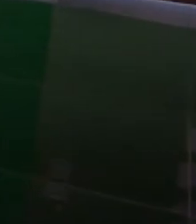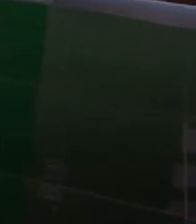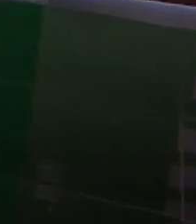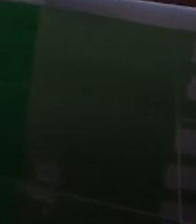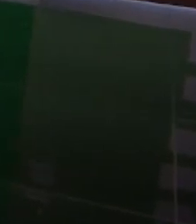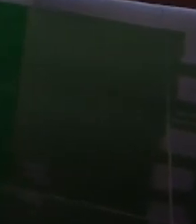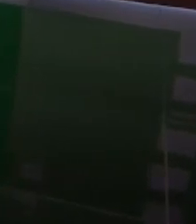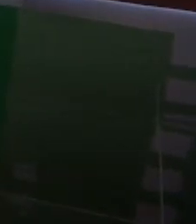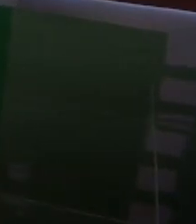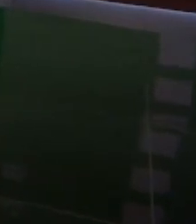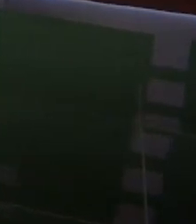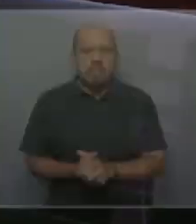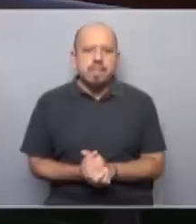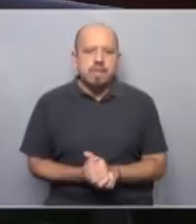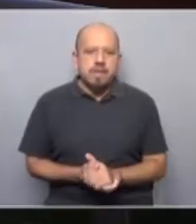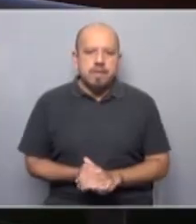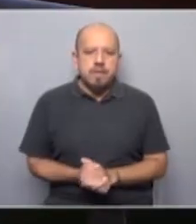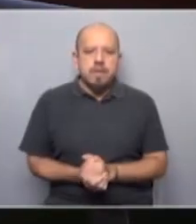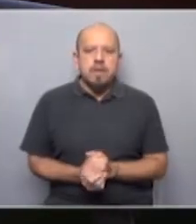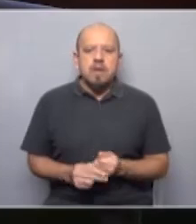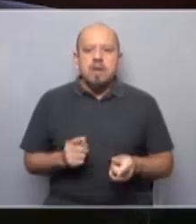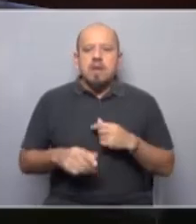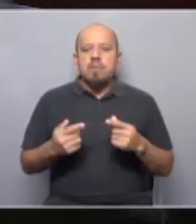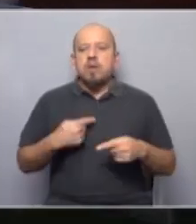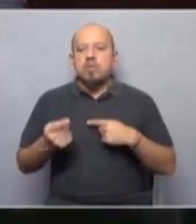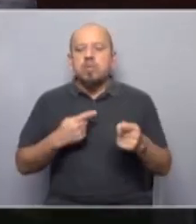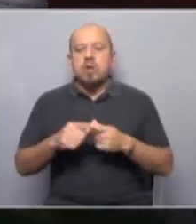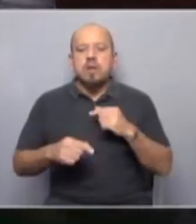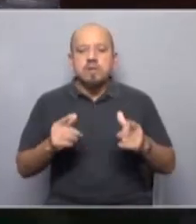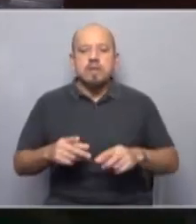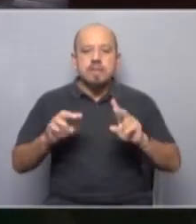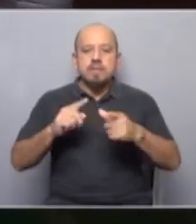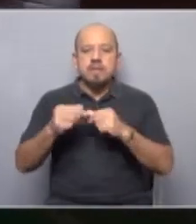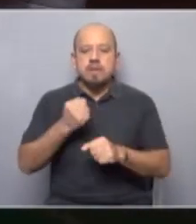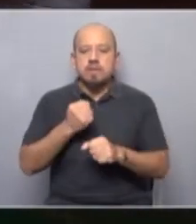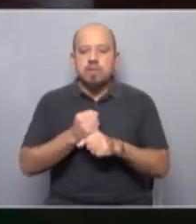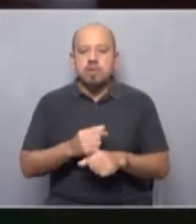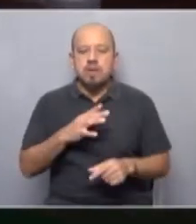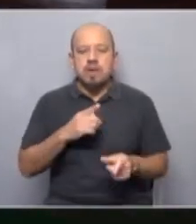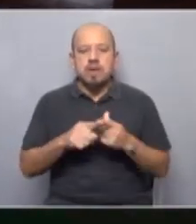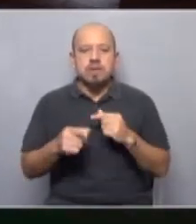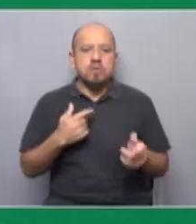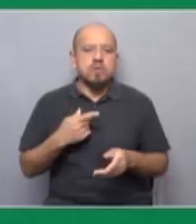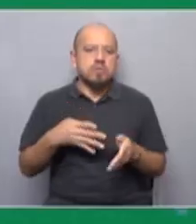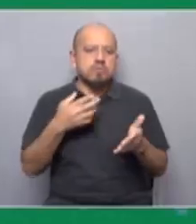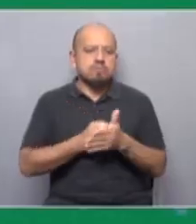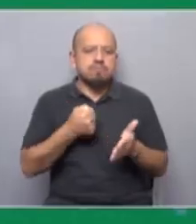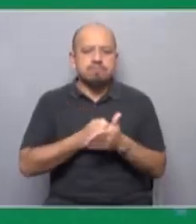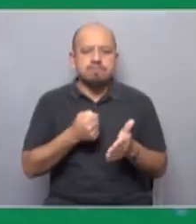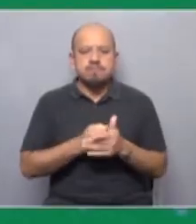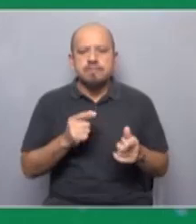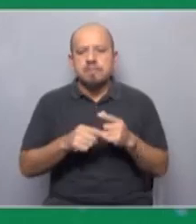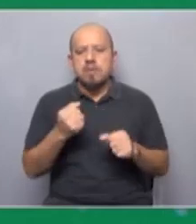bien en este último tramo del programa para seguir mirando al nuevo mundo del trabajo que se está instalando los desafíos que representa